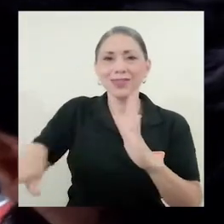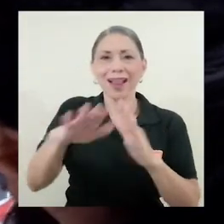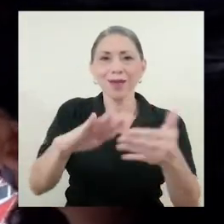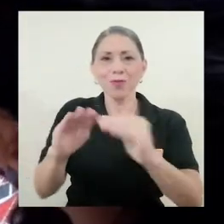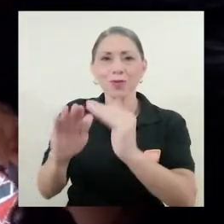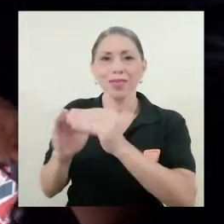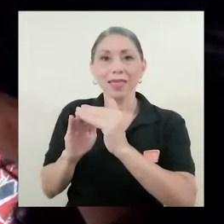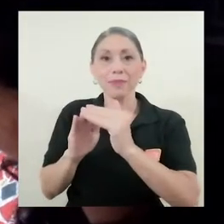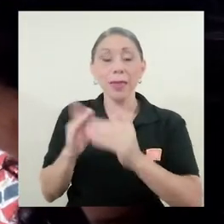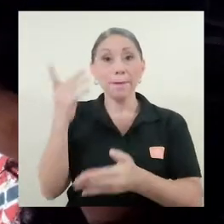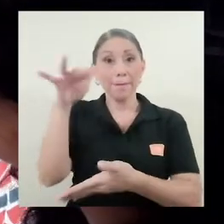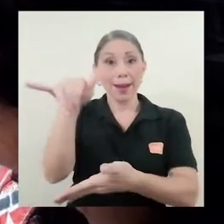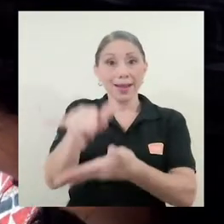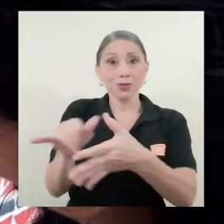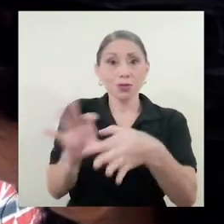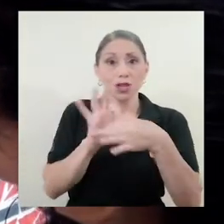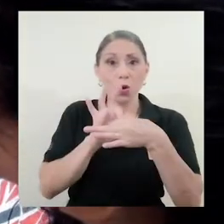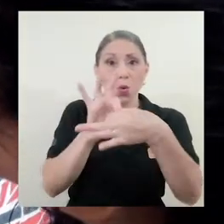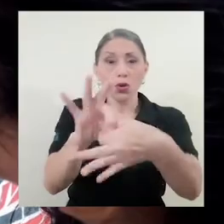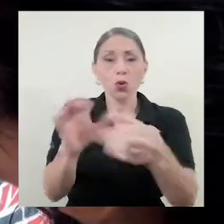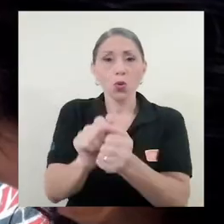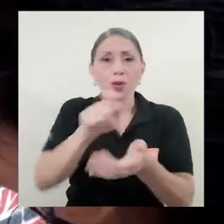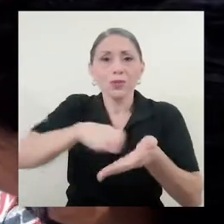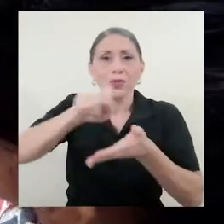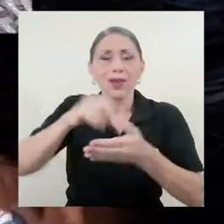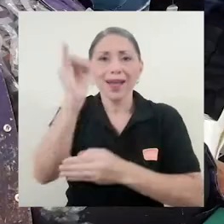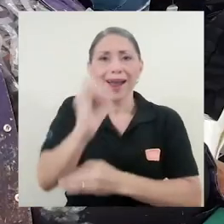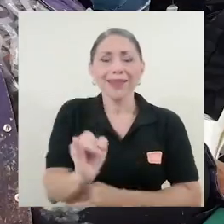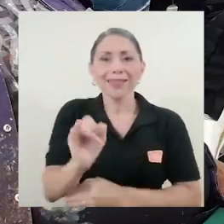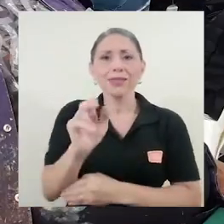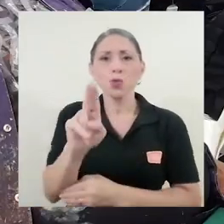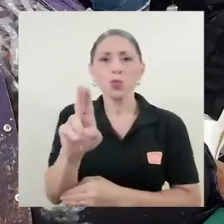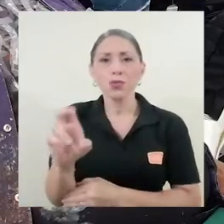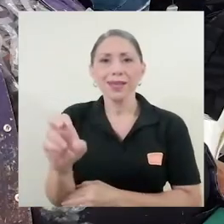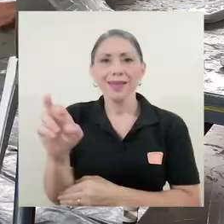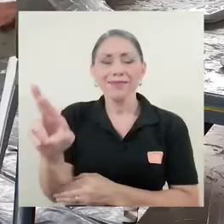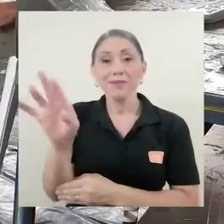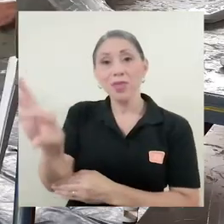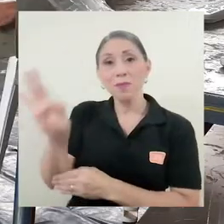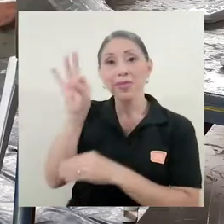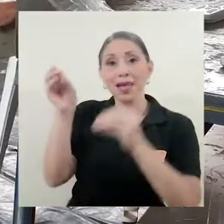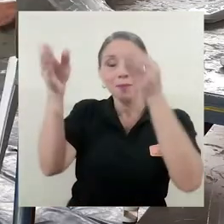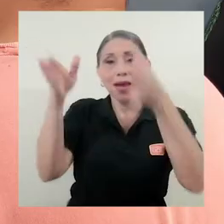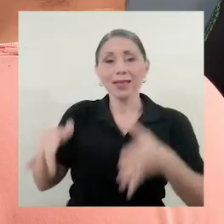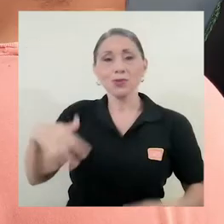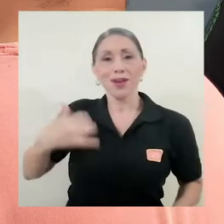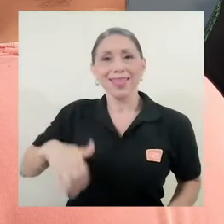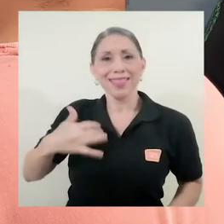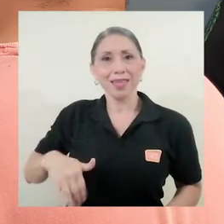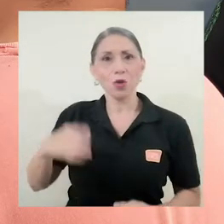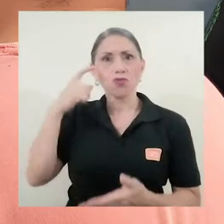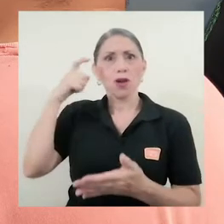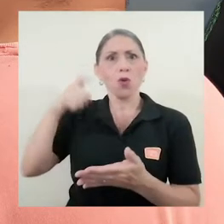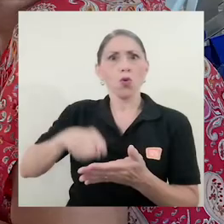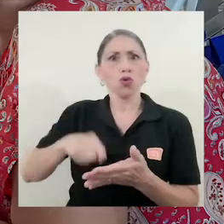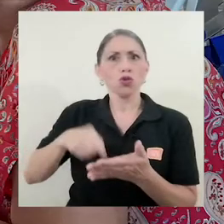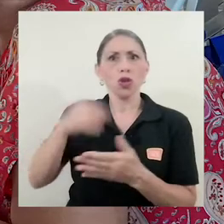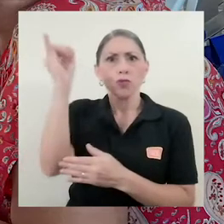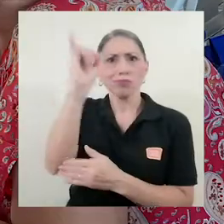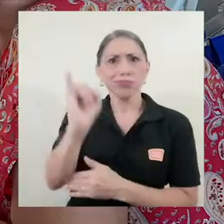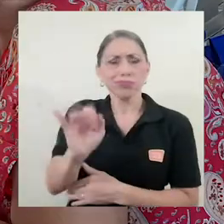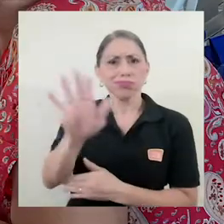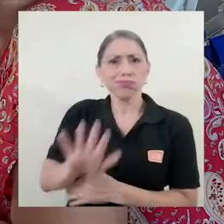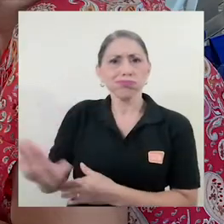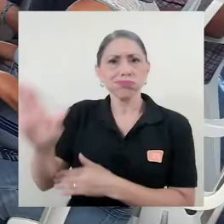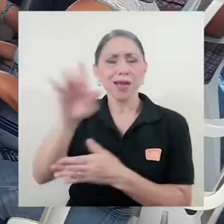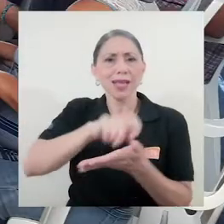la comunidad. Para ello se coordinó con la Escuela de Artes de la UCR para invitar al maestro argentino y reconocido